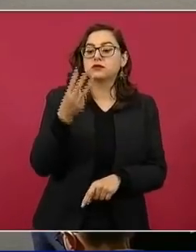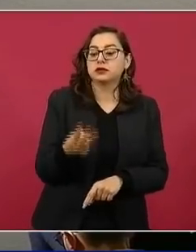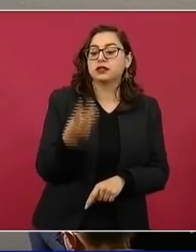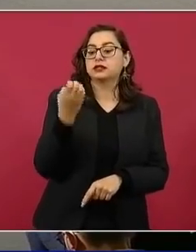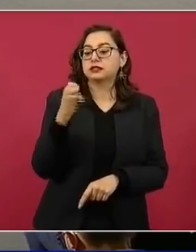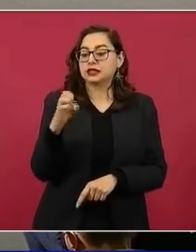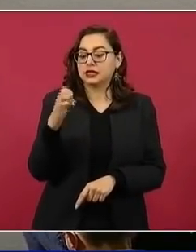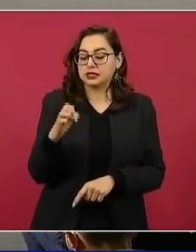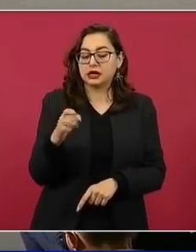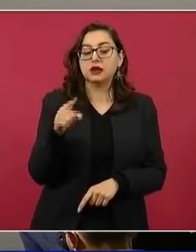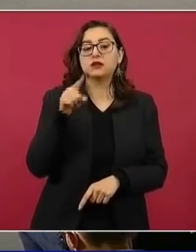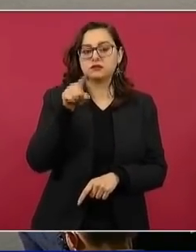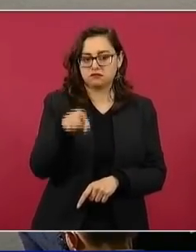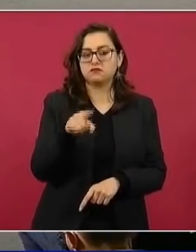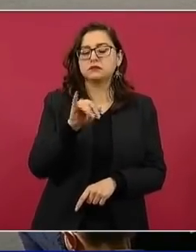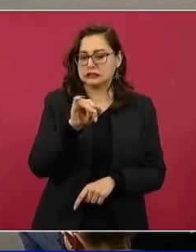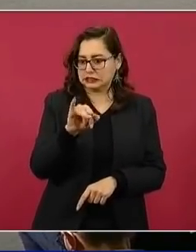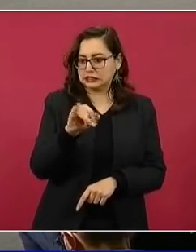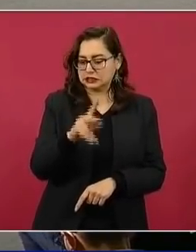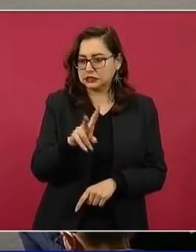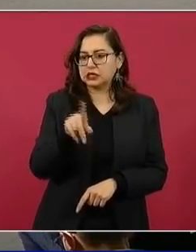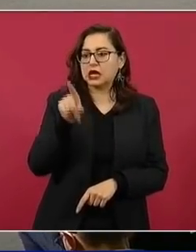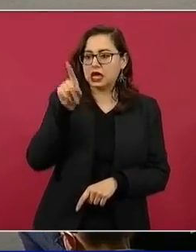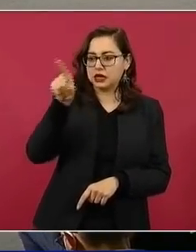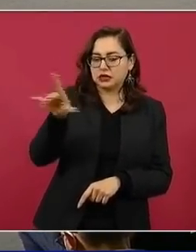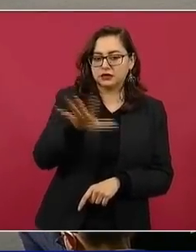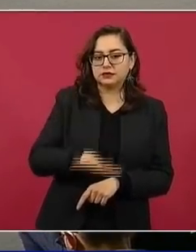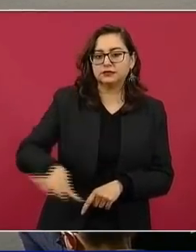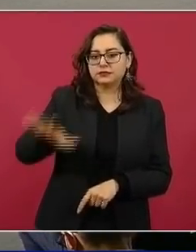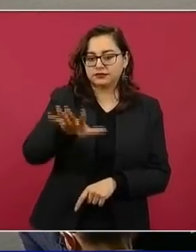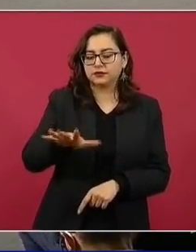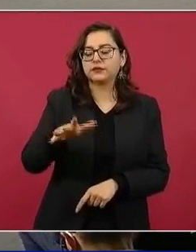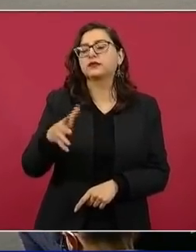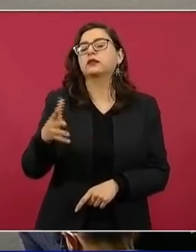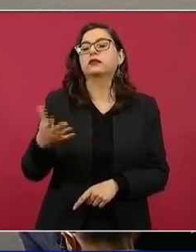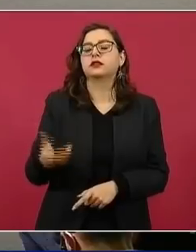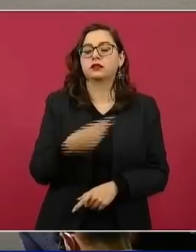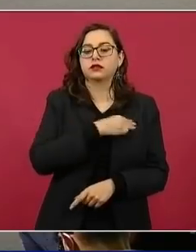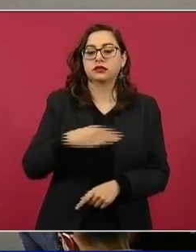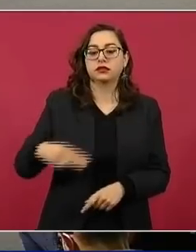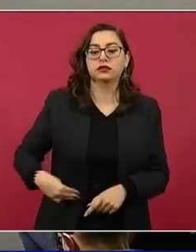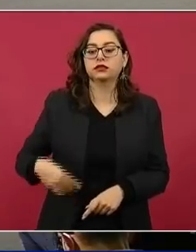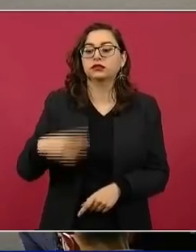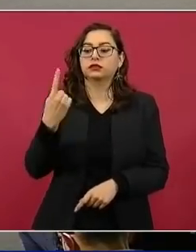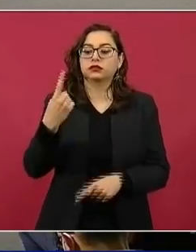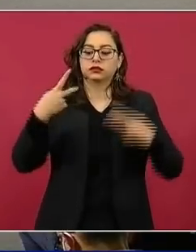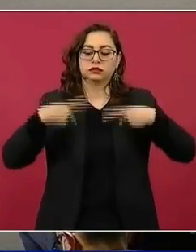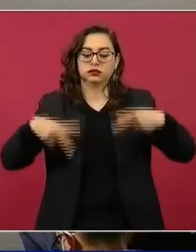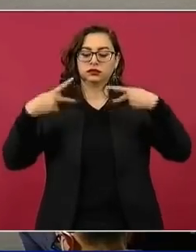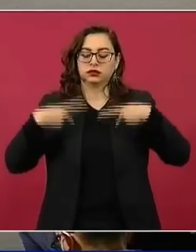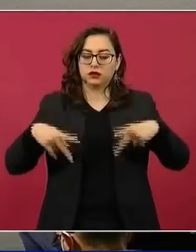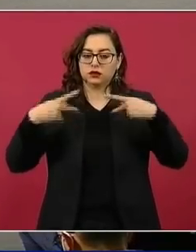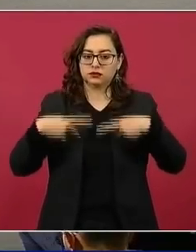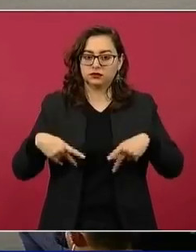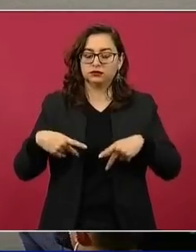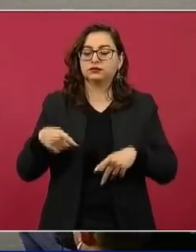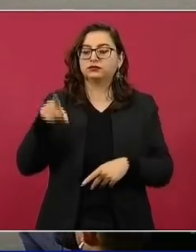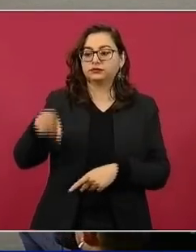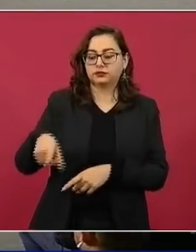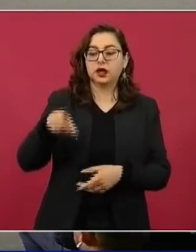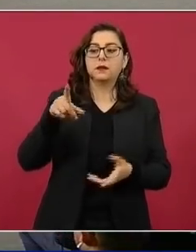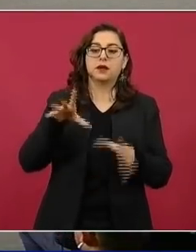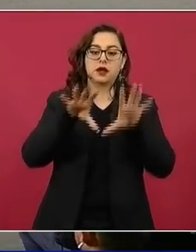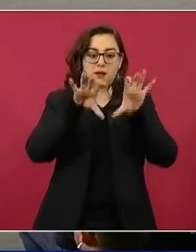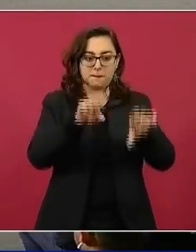Veracruz, golpeó con una tabla de madera en la parte trasera a un supuesto detenido al interior de la comandancia,